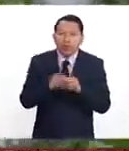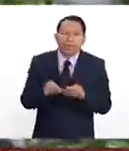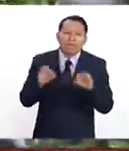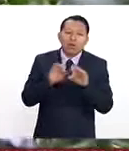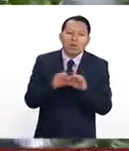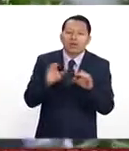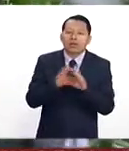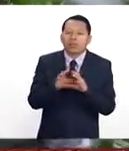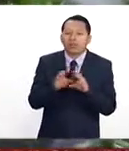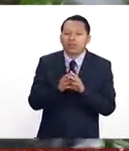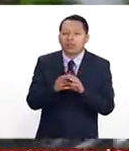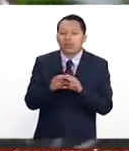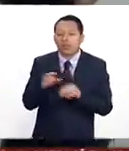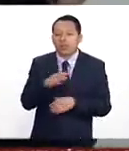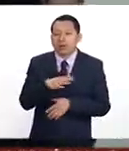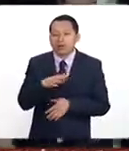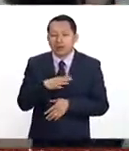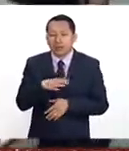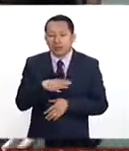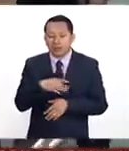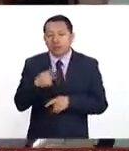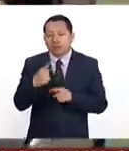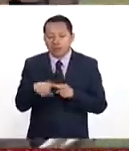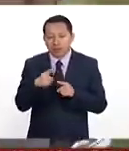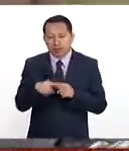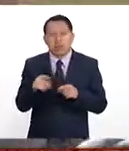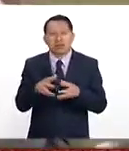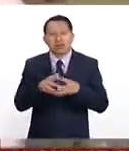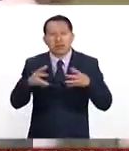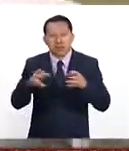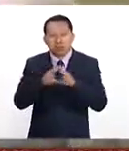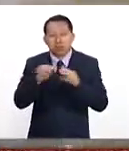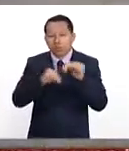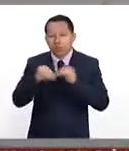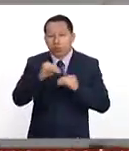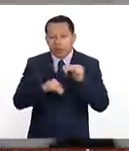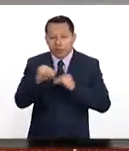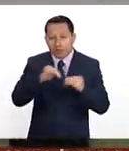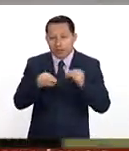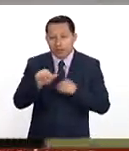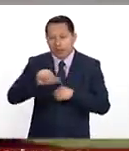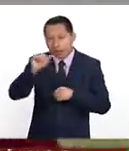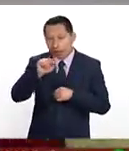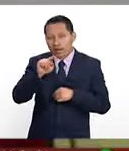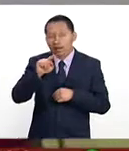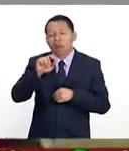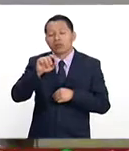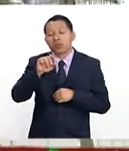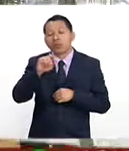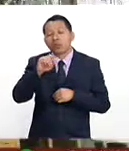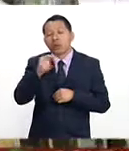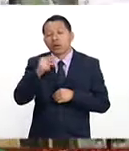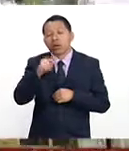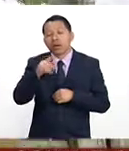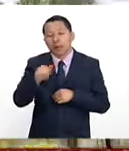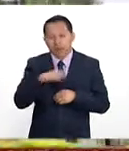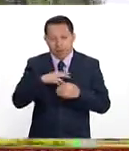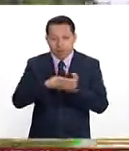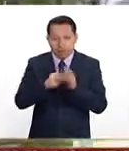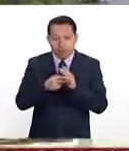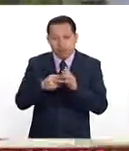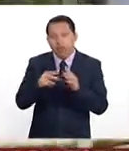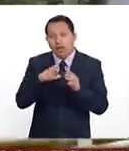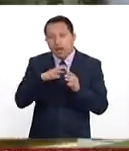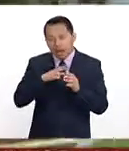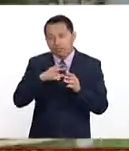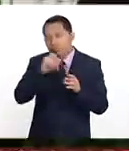bastante amplia en la montaña alta de Zongolica, creando la carrera de ingenieros en desarrollo